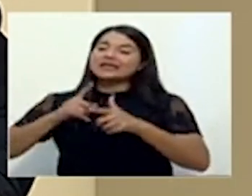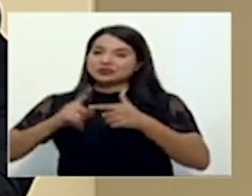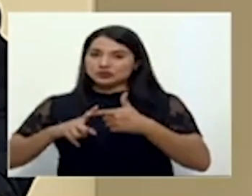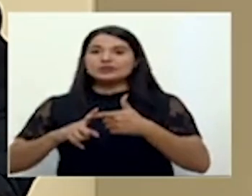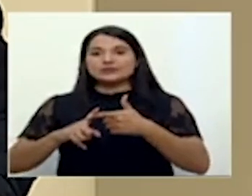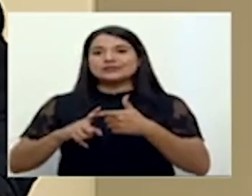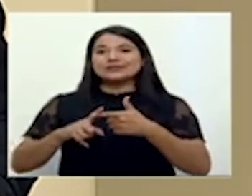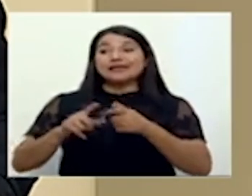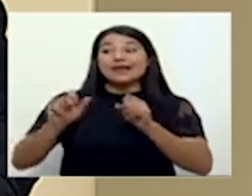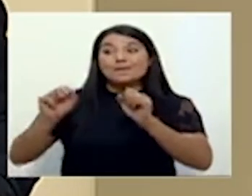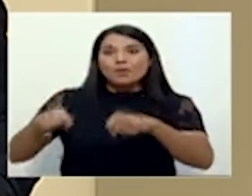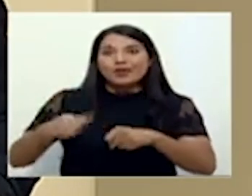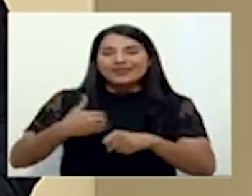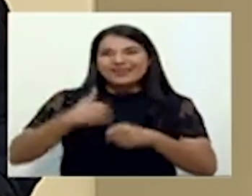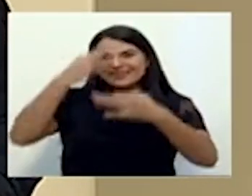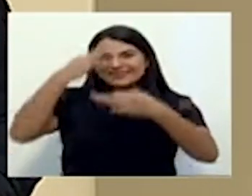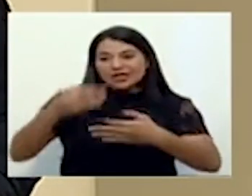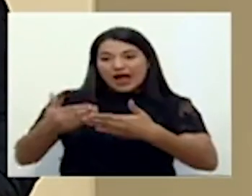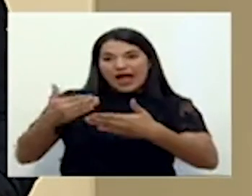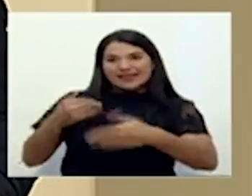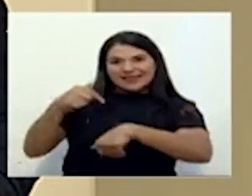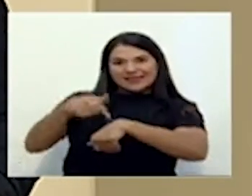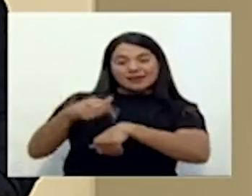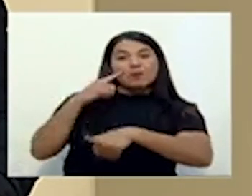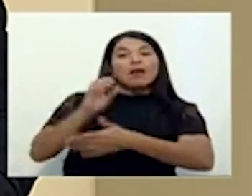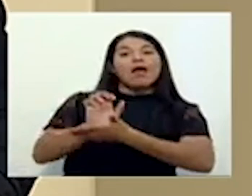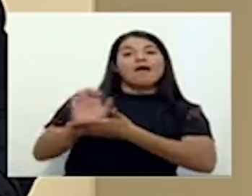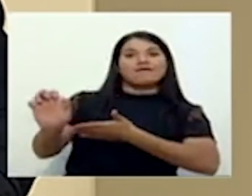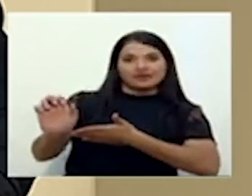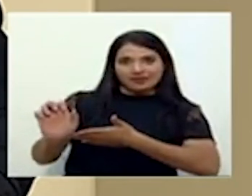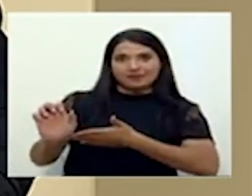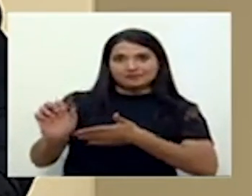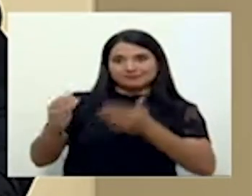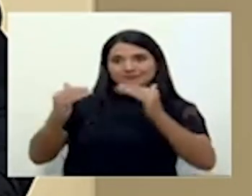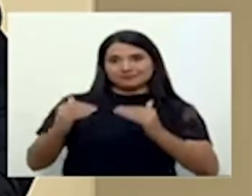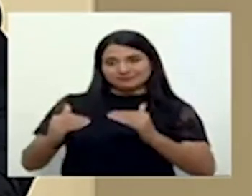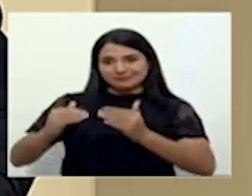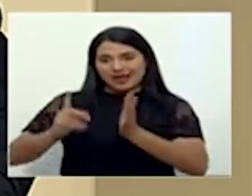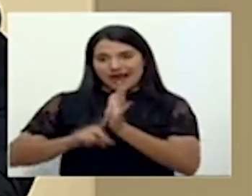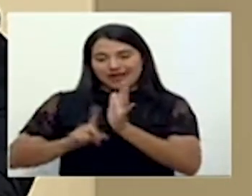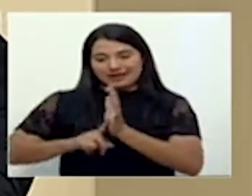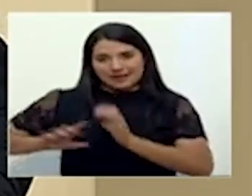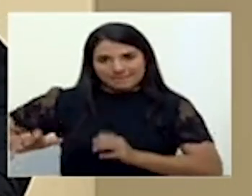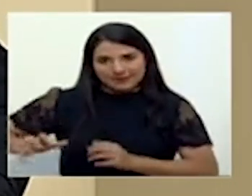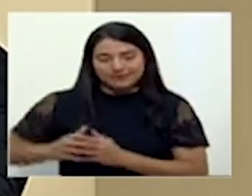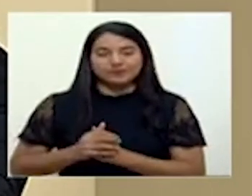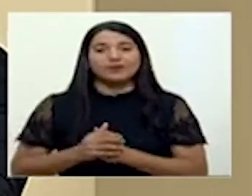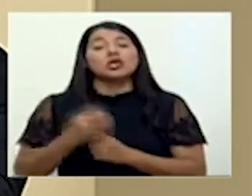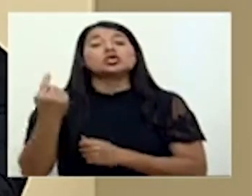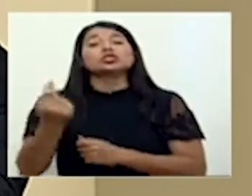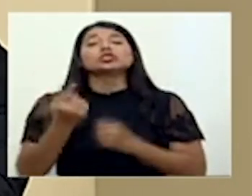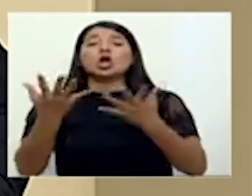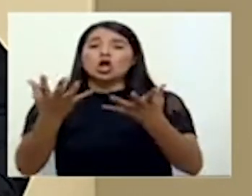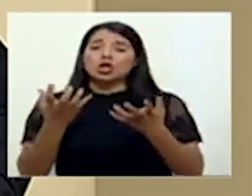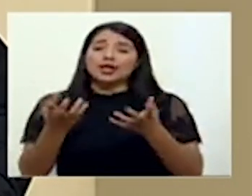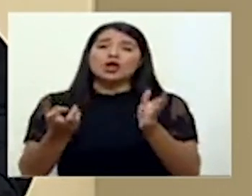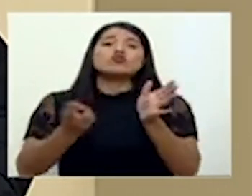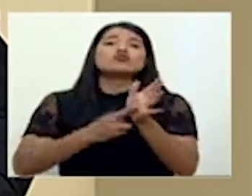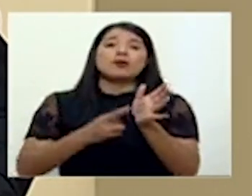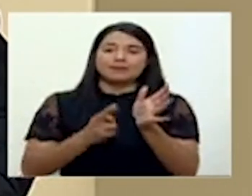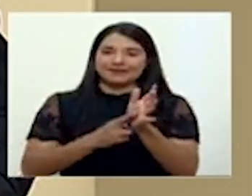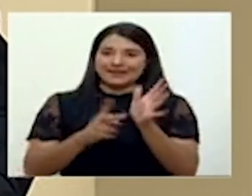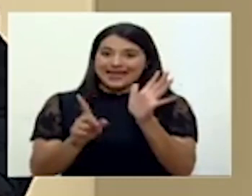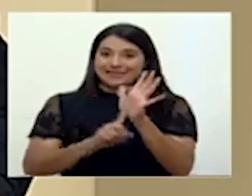permitir repetir, repasar las condiciones de las alertas que están vigentes en este